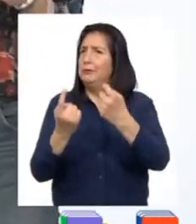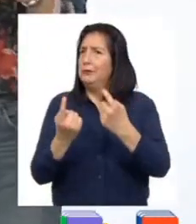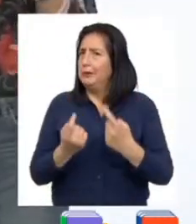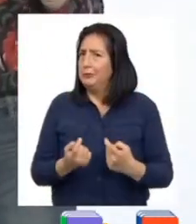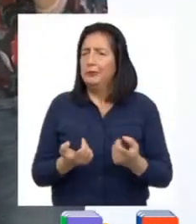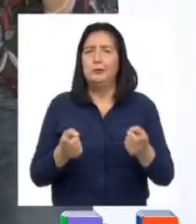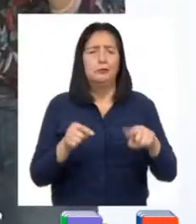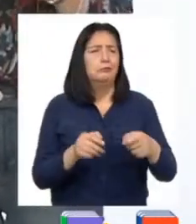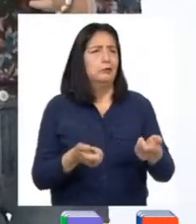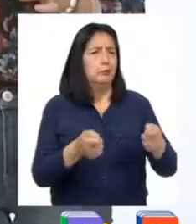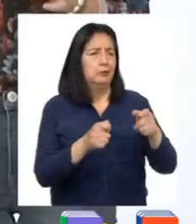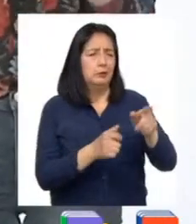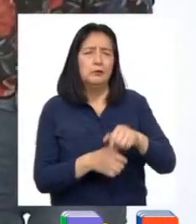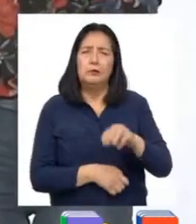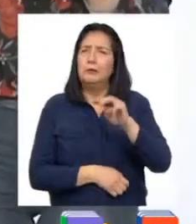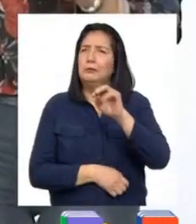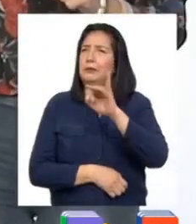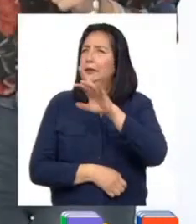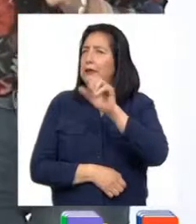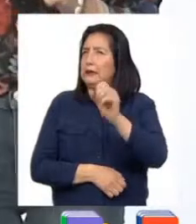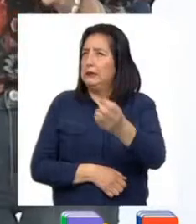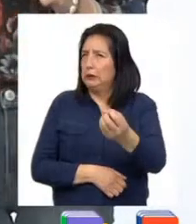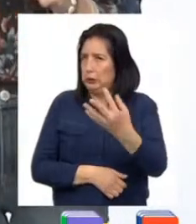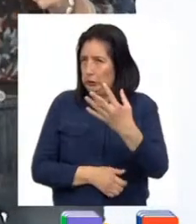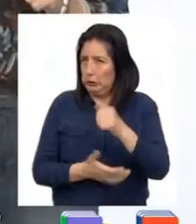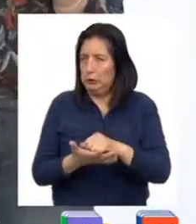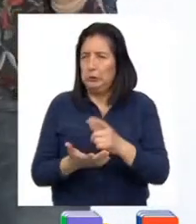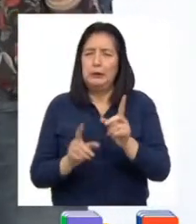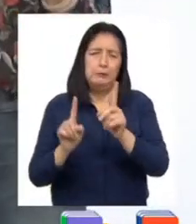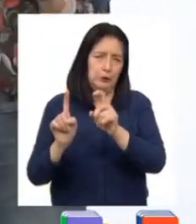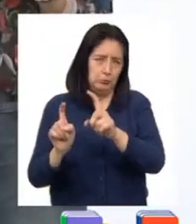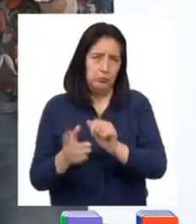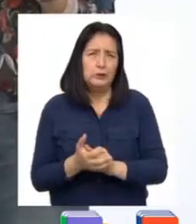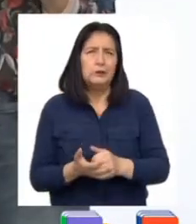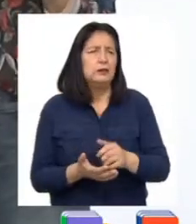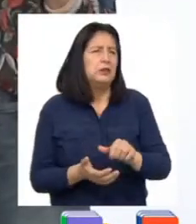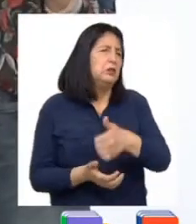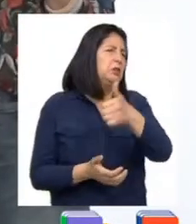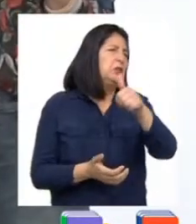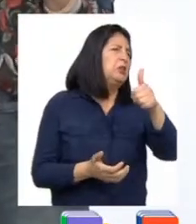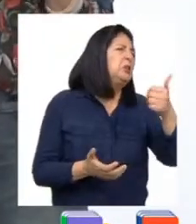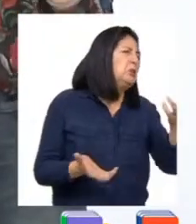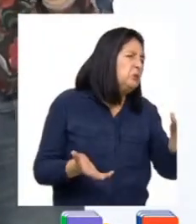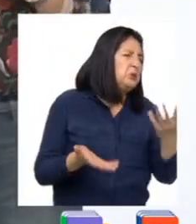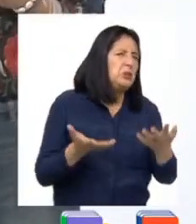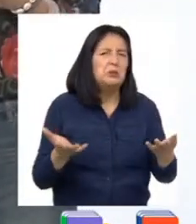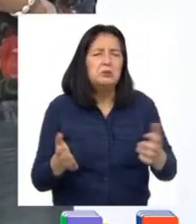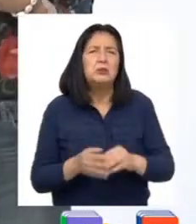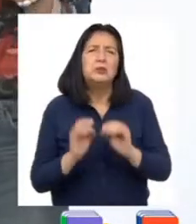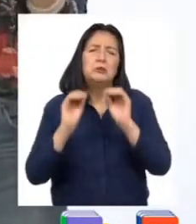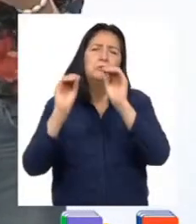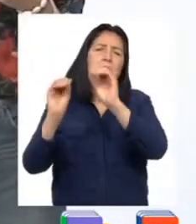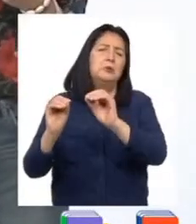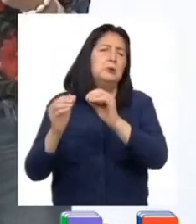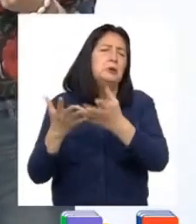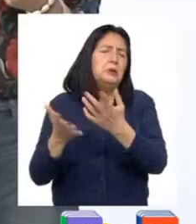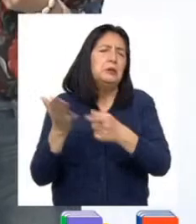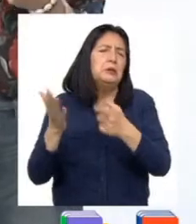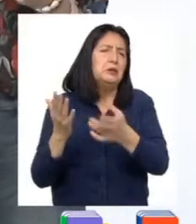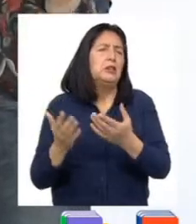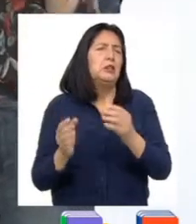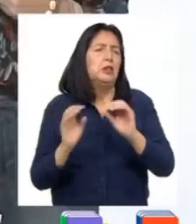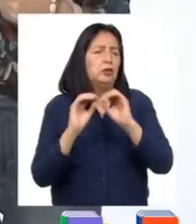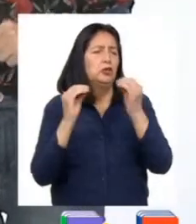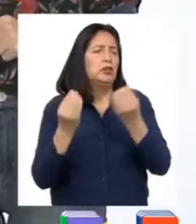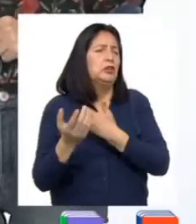corte. María nos compartió la siguiente inquietud. ¿Qué otro tipo de casos pueden ser reportados en las instituciones o entidades del